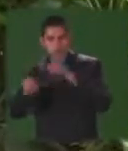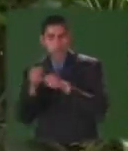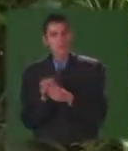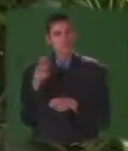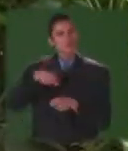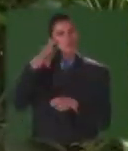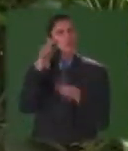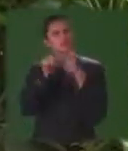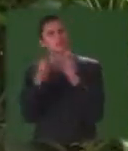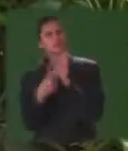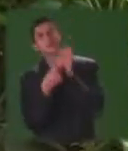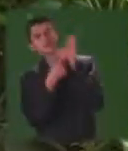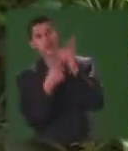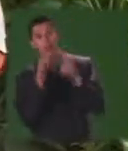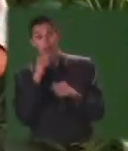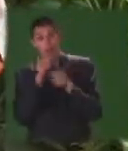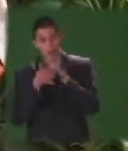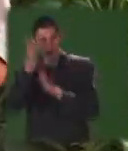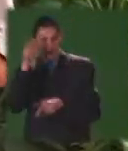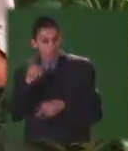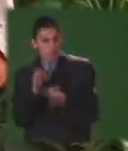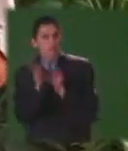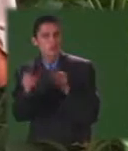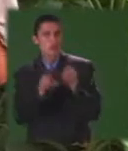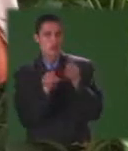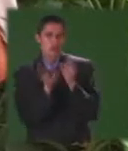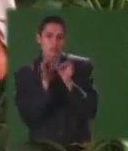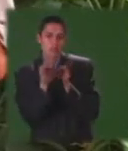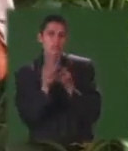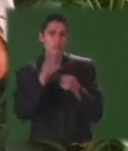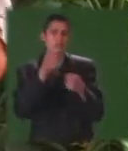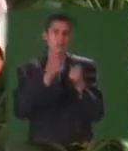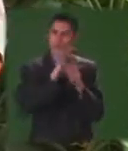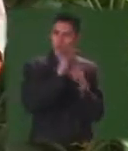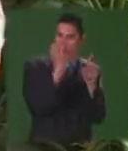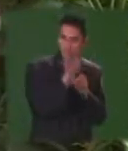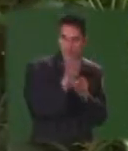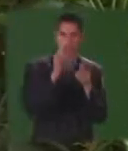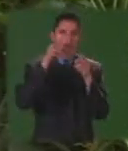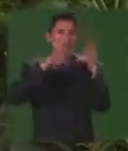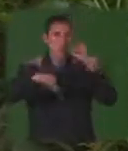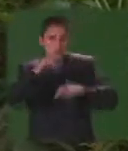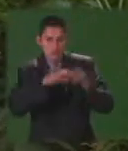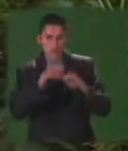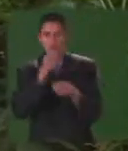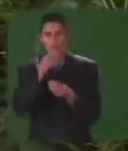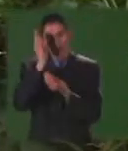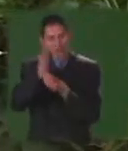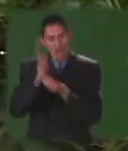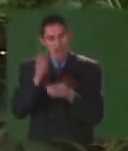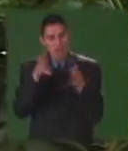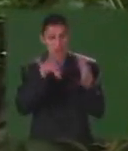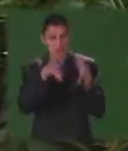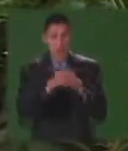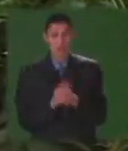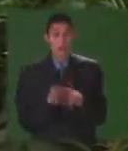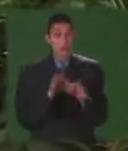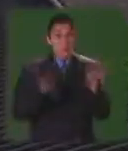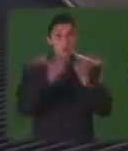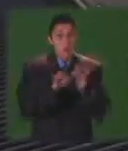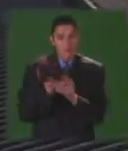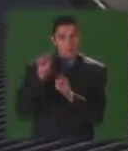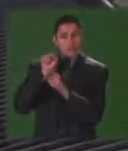corredores turísticos más importantes. Apuntamos hacia vender Agua de Dios como un municipio turístico, cultural, religioso y